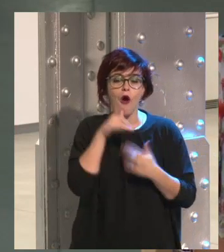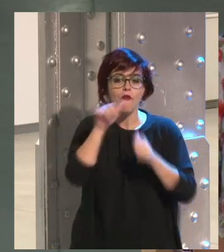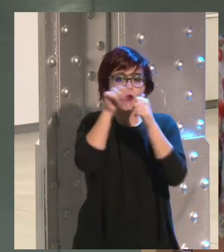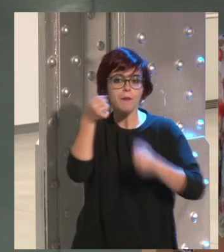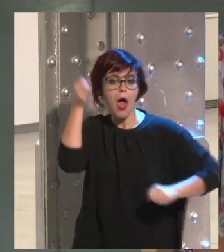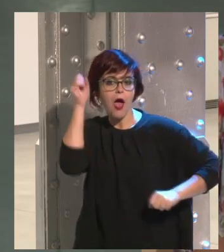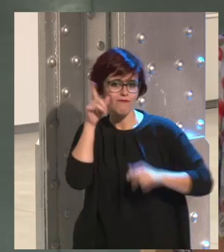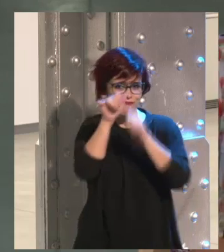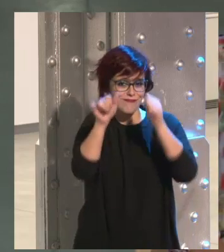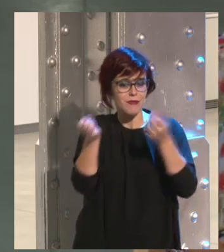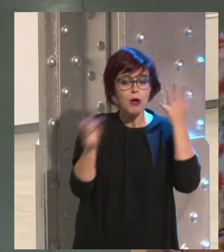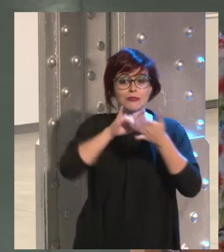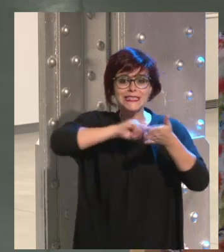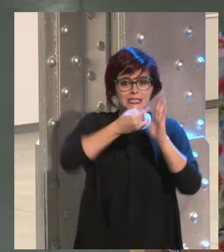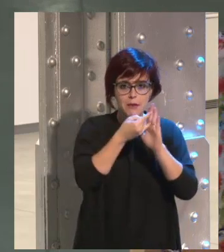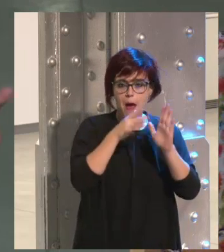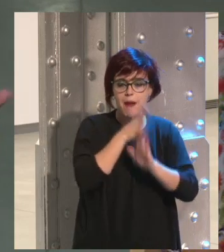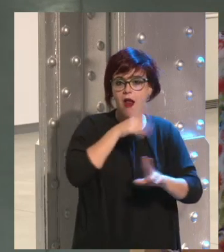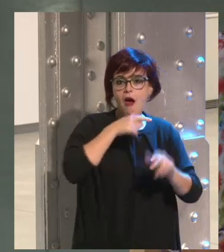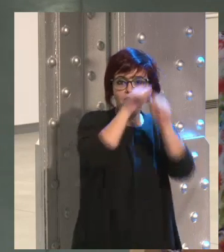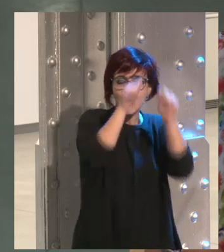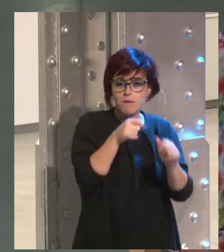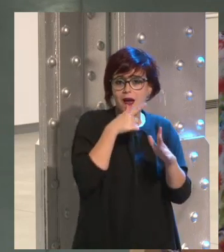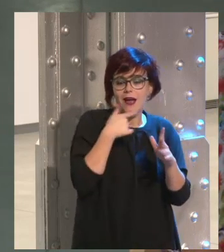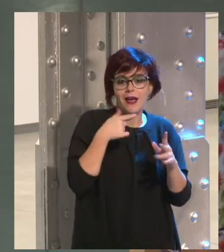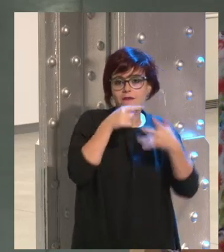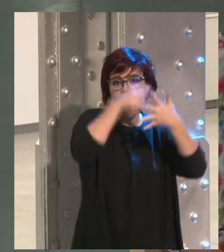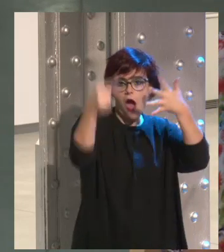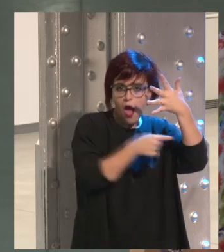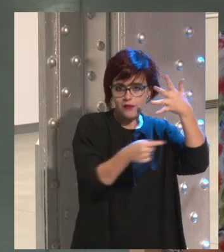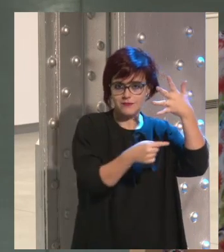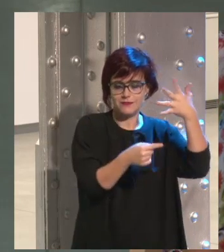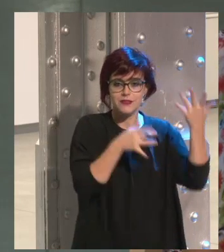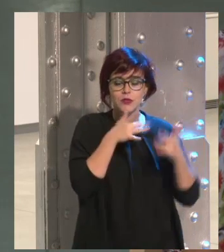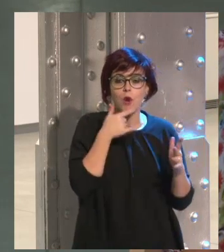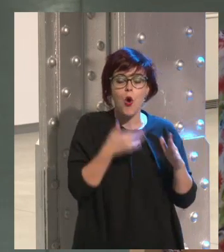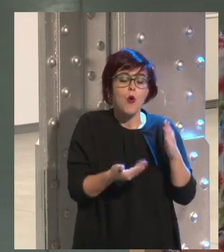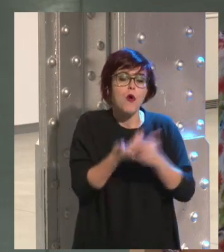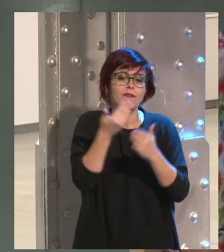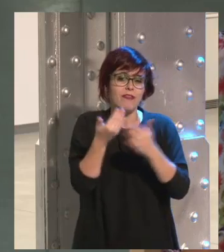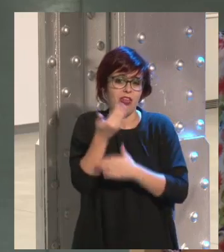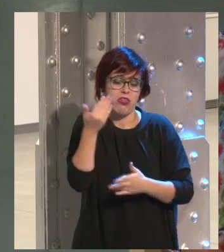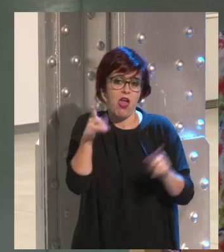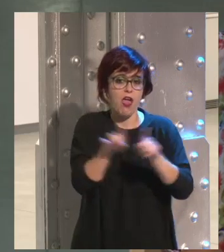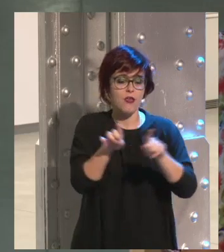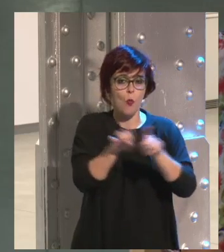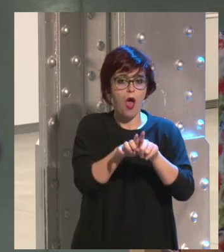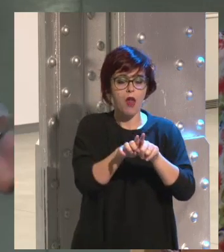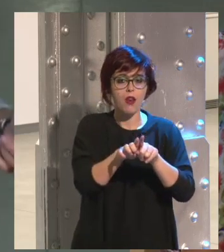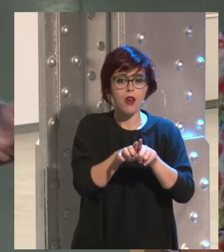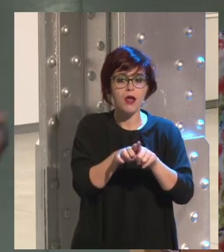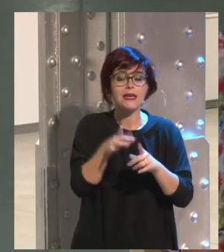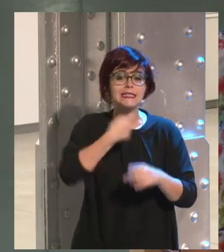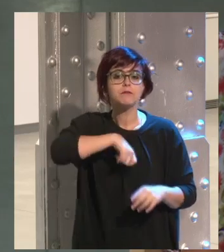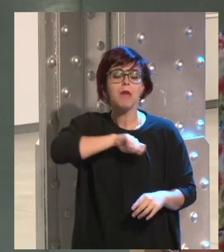Entonces, tuvieron que crear un sistema para que eso cayese de alguna manera con el tiempo y que una tendencia, por ejemplo, que estaba sucediendo, por